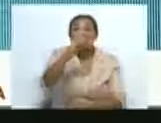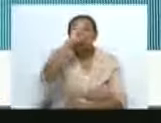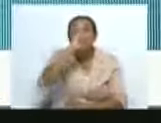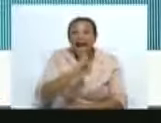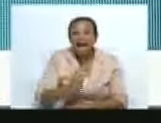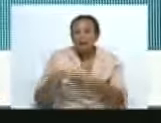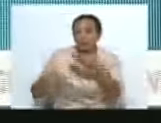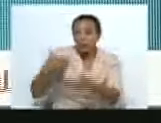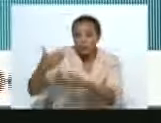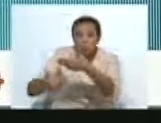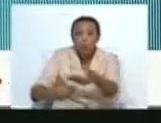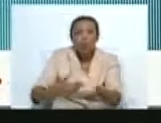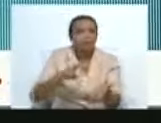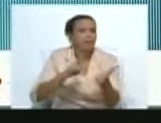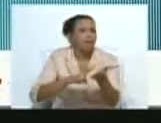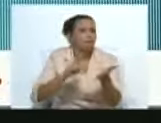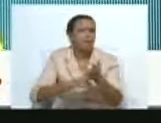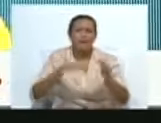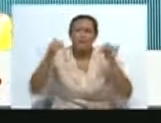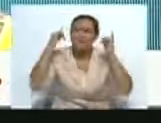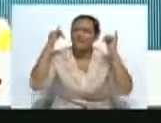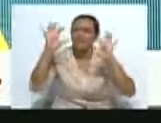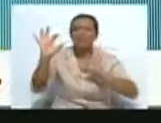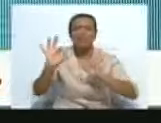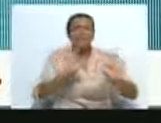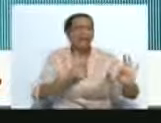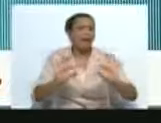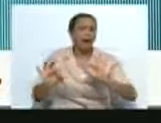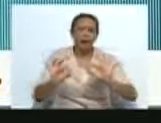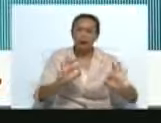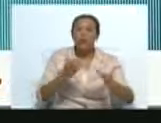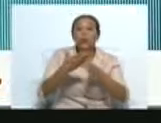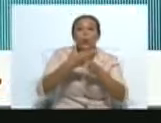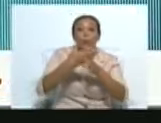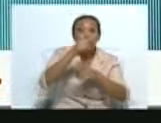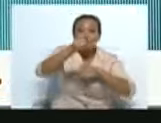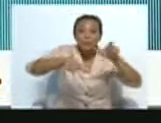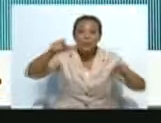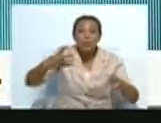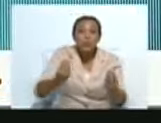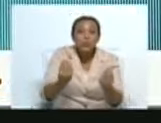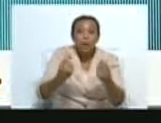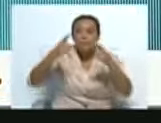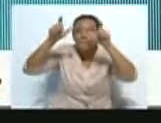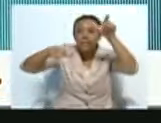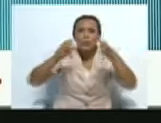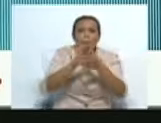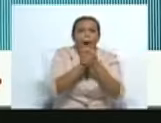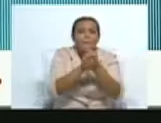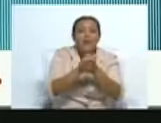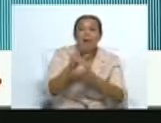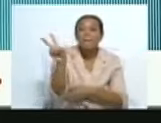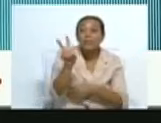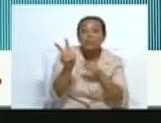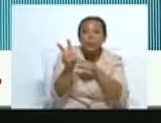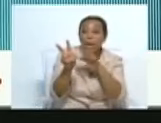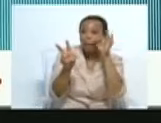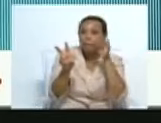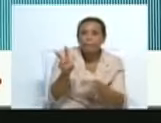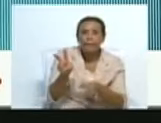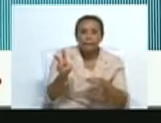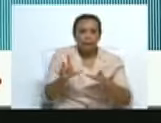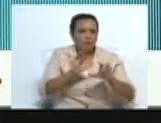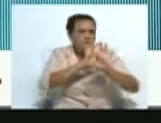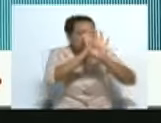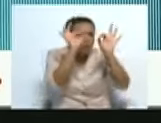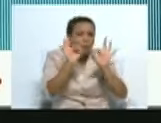y es una verdadera fiesta. Estar aquí compartiendo con tantos hermanos venezolanos, viendo tantas